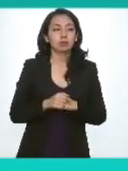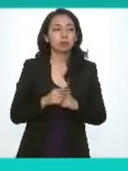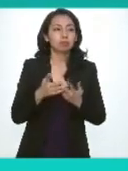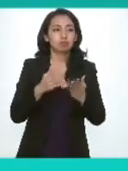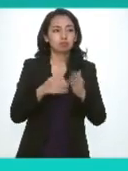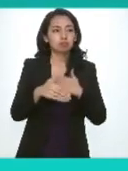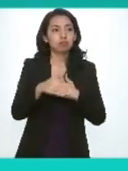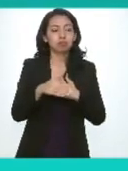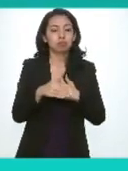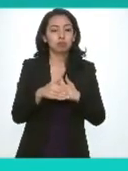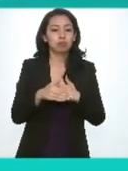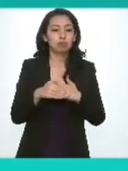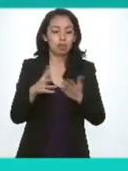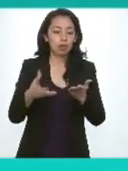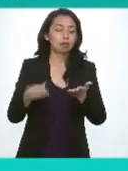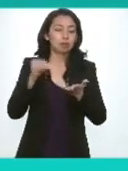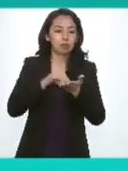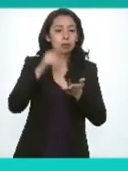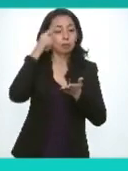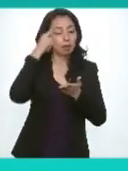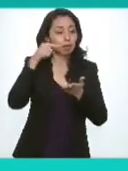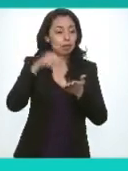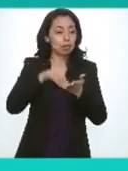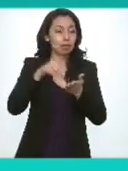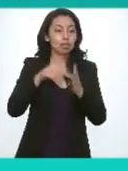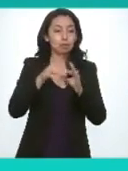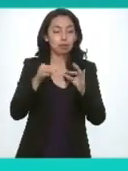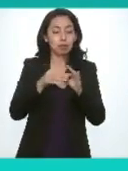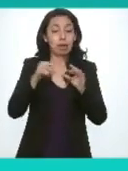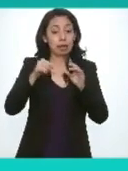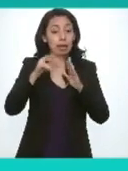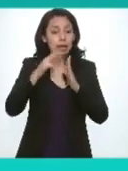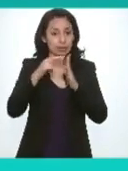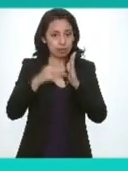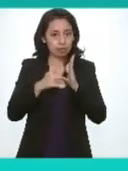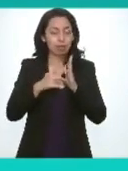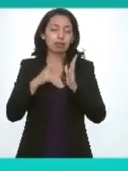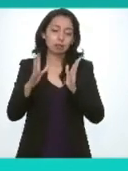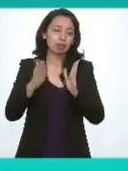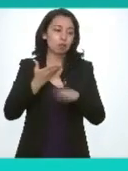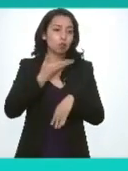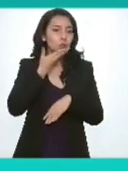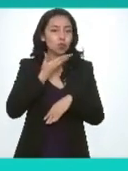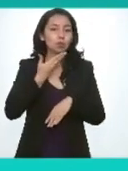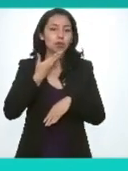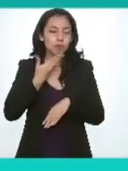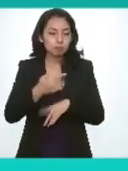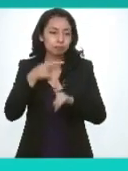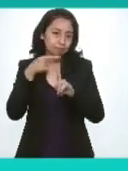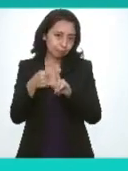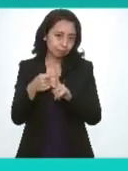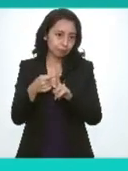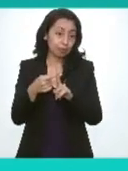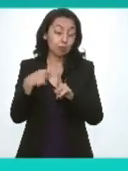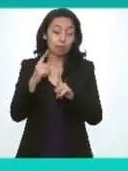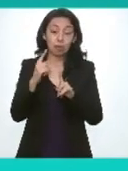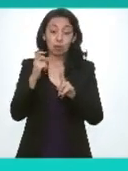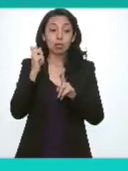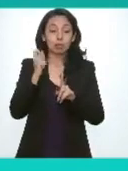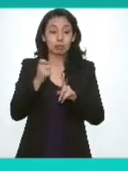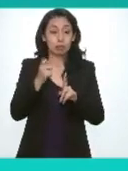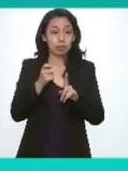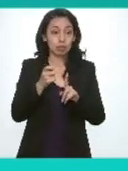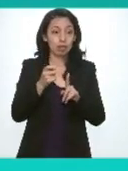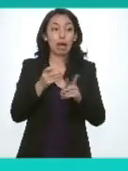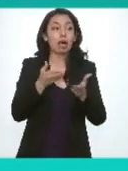apartado en el que precisamente se hable de la naturaleza de este código de buenas prácticas que hay que aclararlo siempre no pretende de